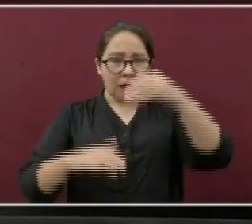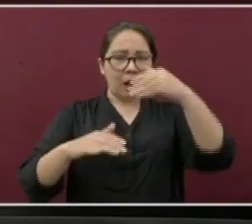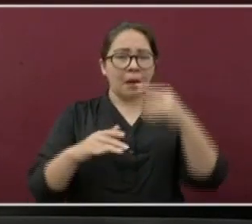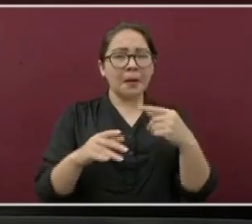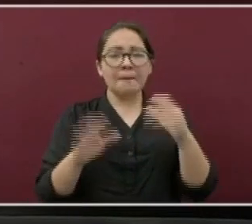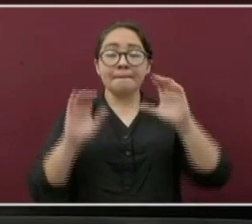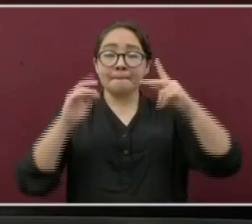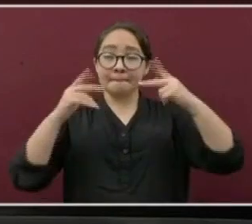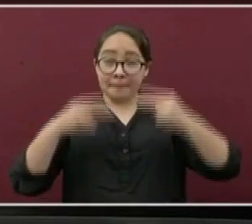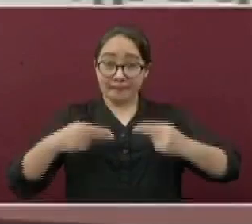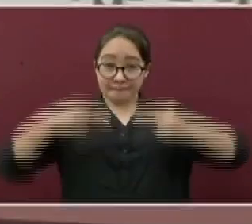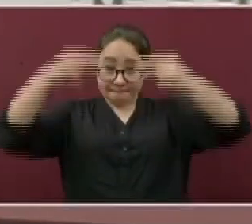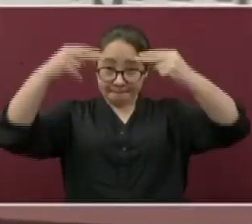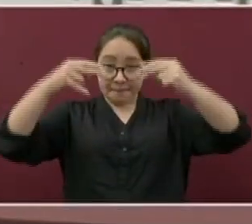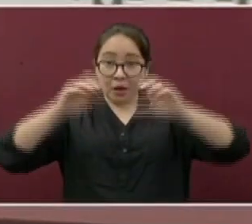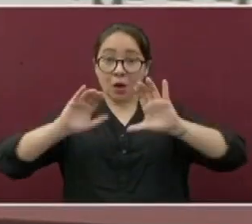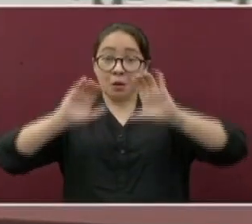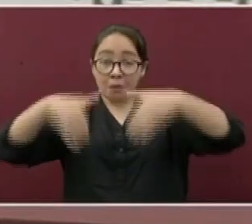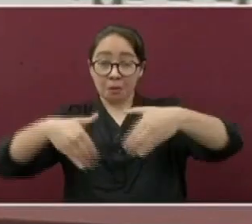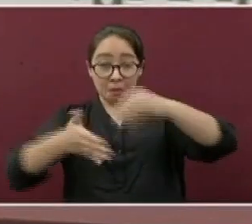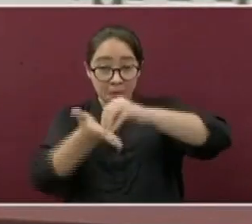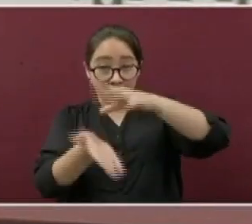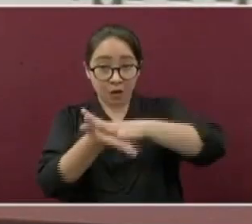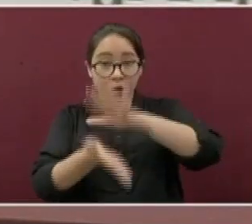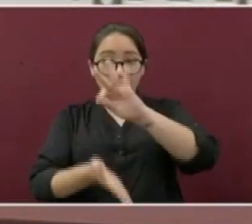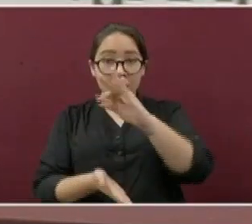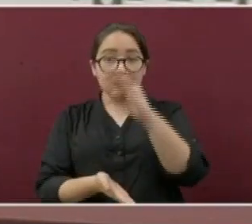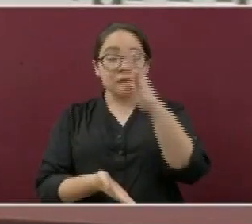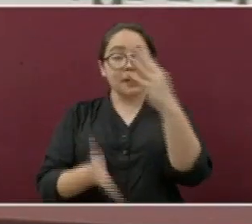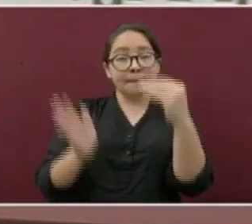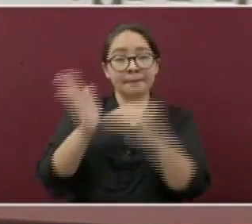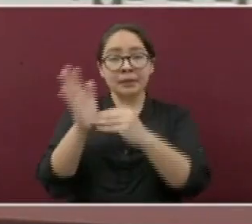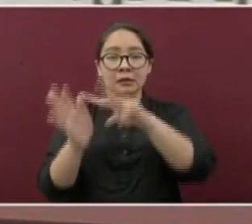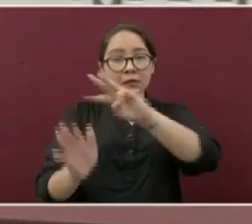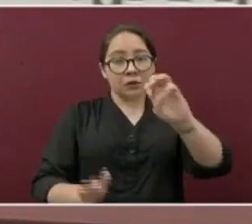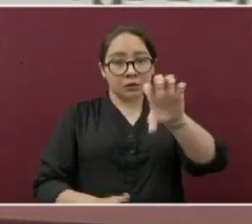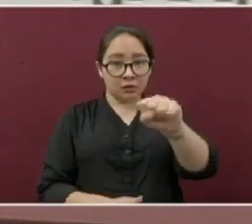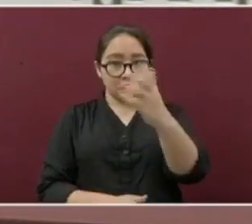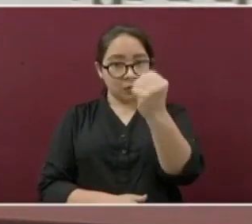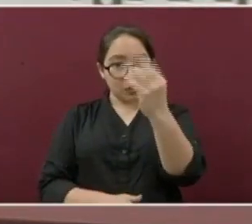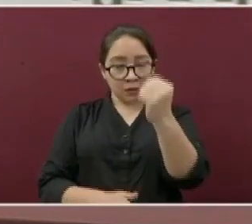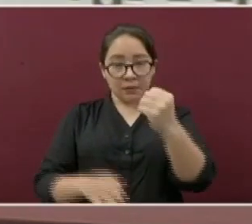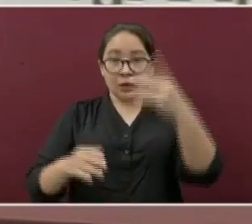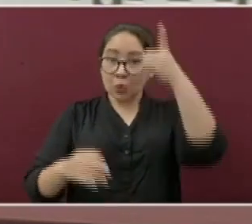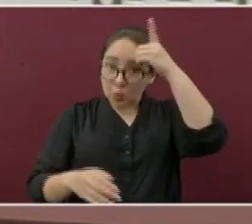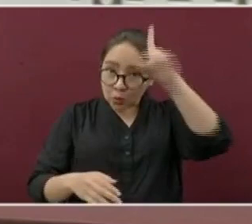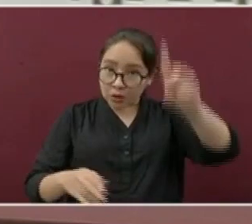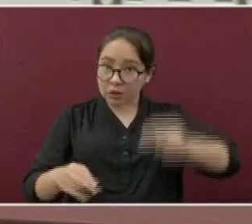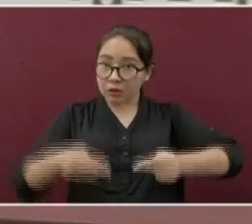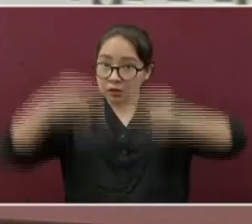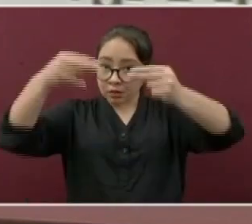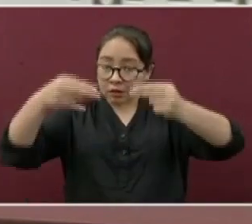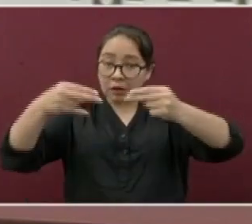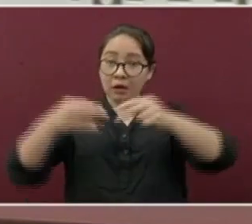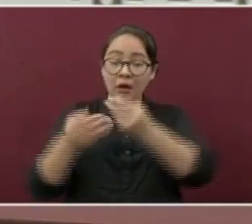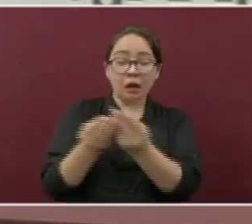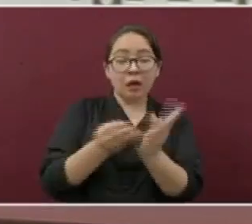se han registrado 40,369 propietarios, de los cuales 34